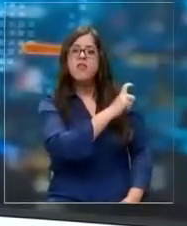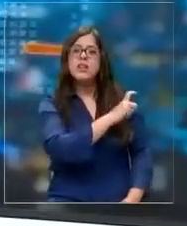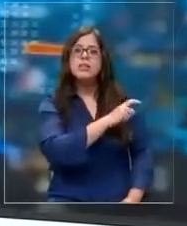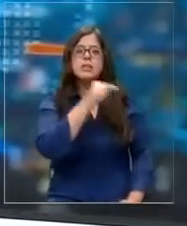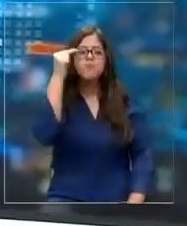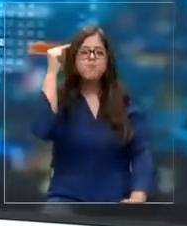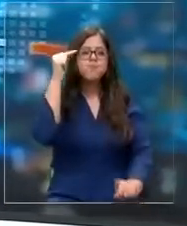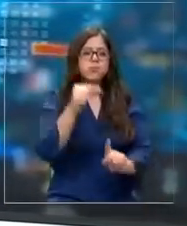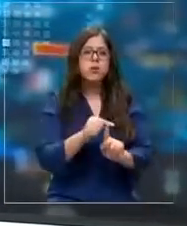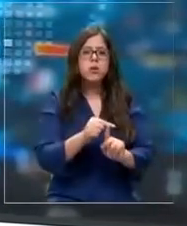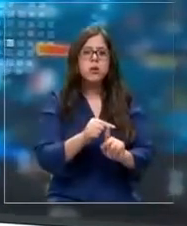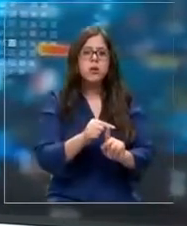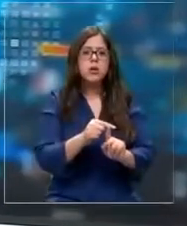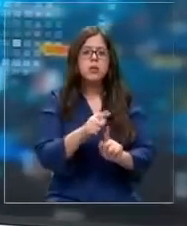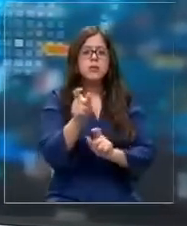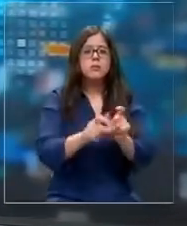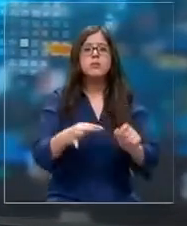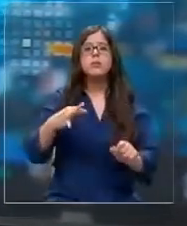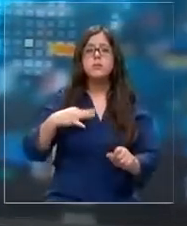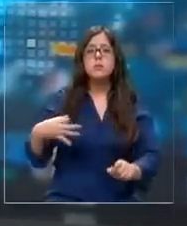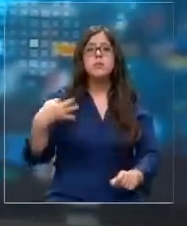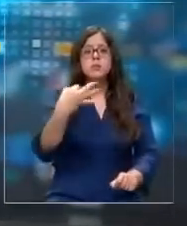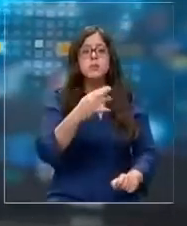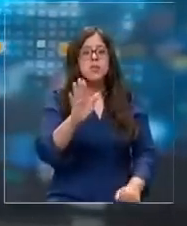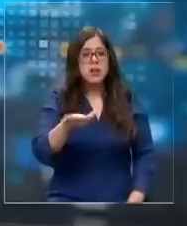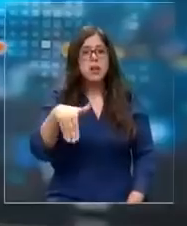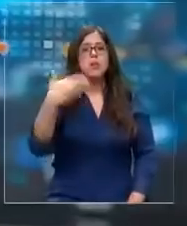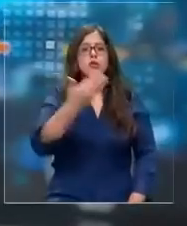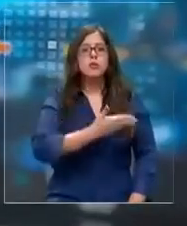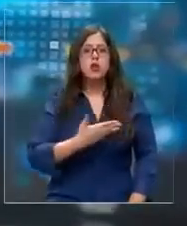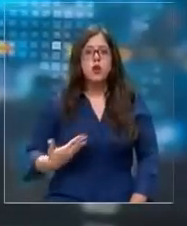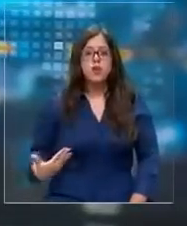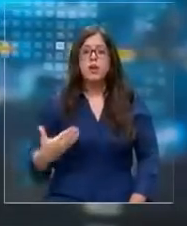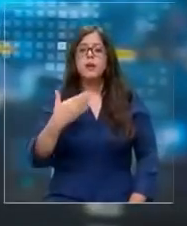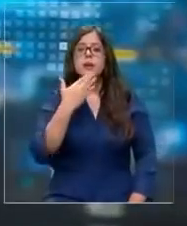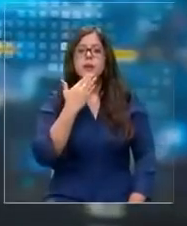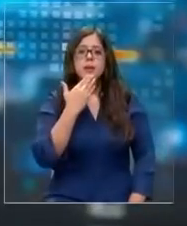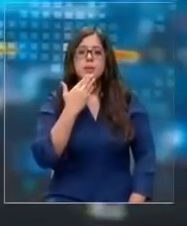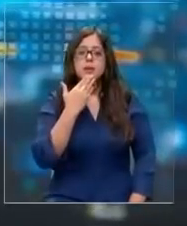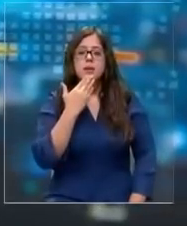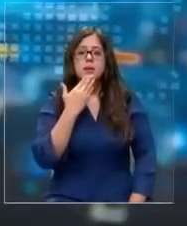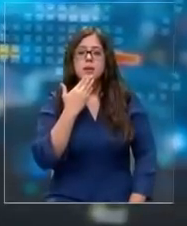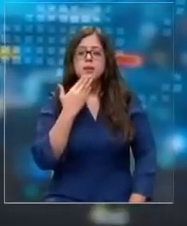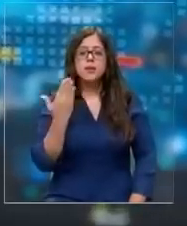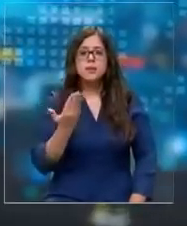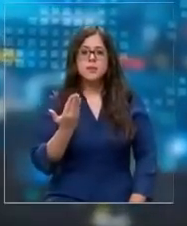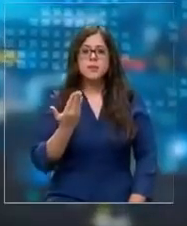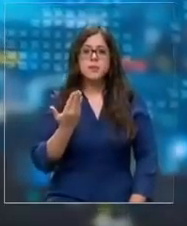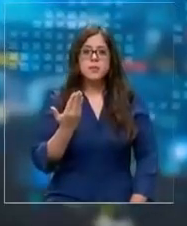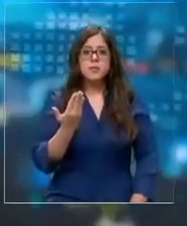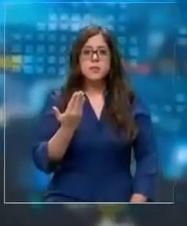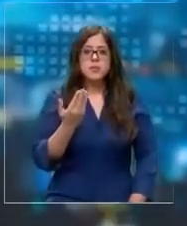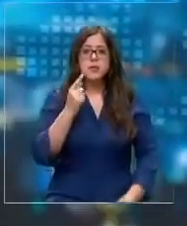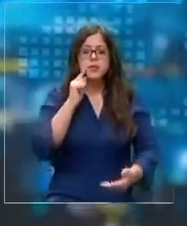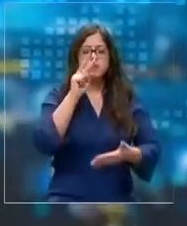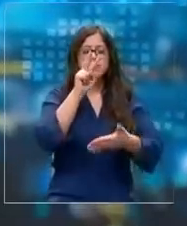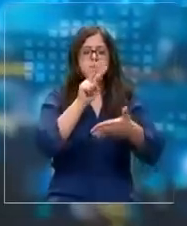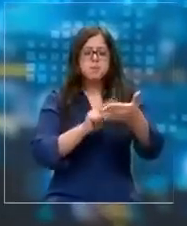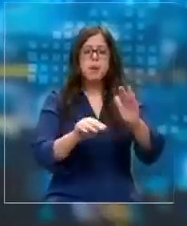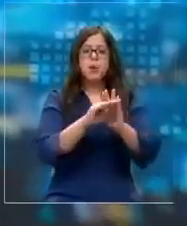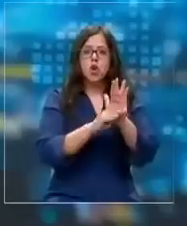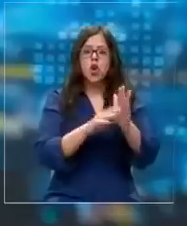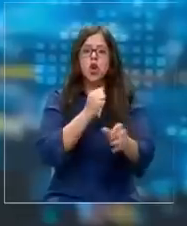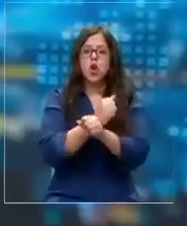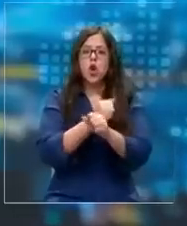prioritarias, según los mismos ciudadanos han dicho, del próximo gobierno. Y también lo será revisar los protocolos de